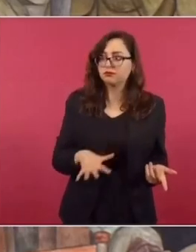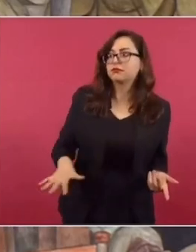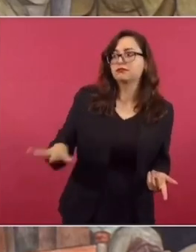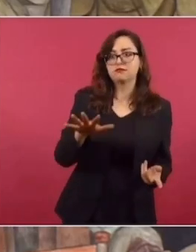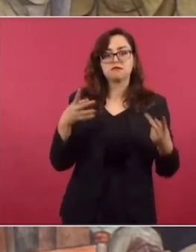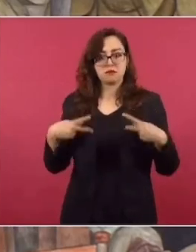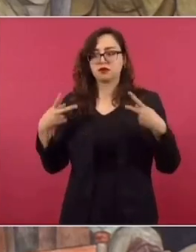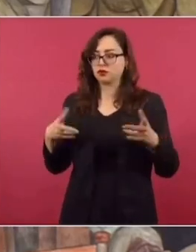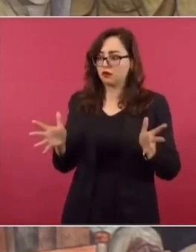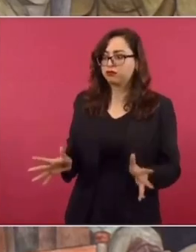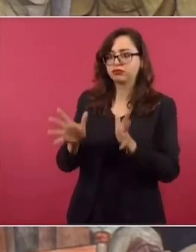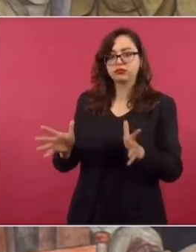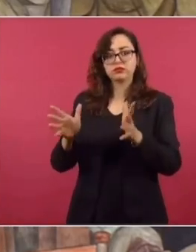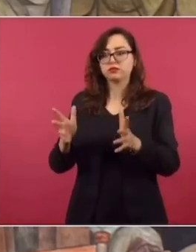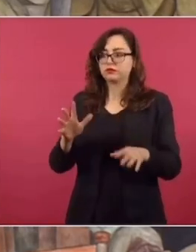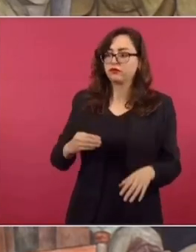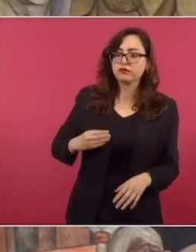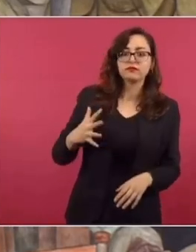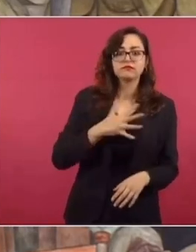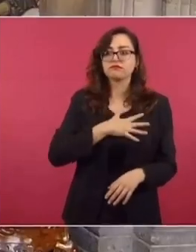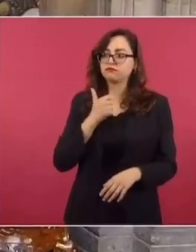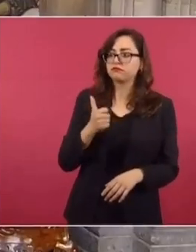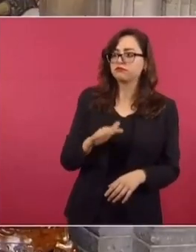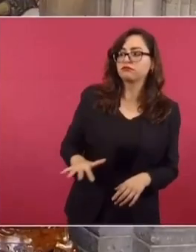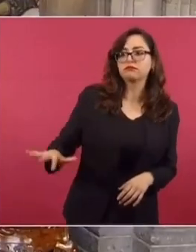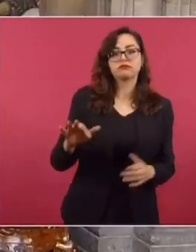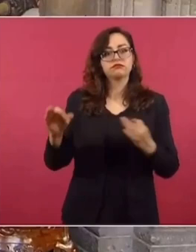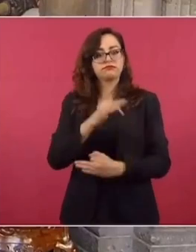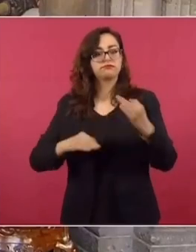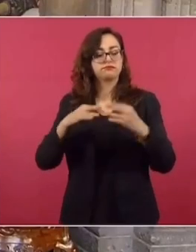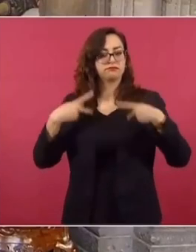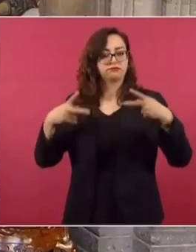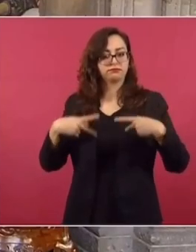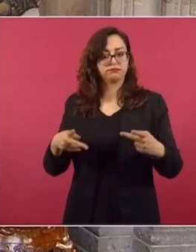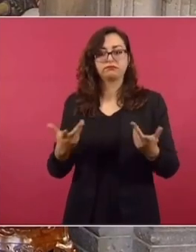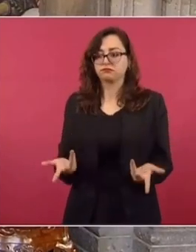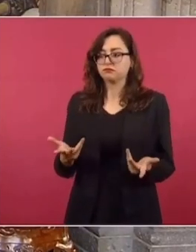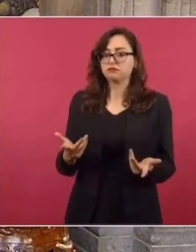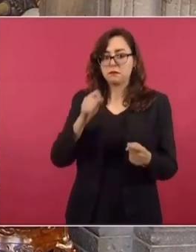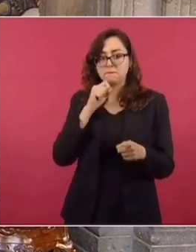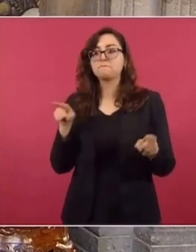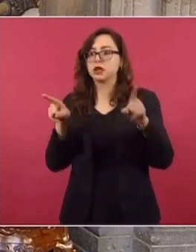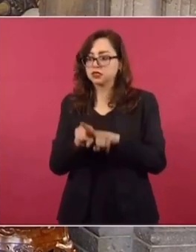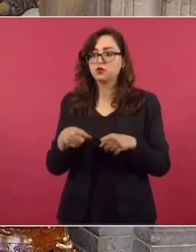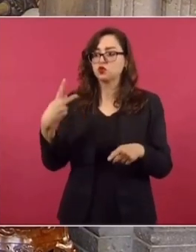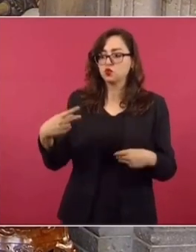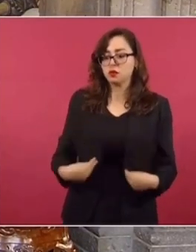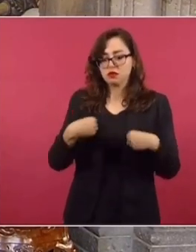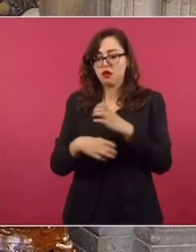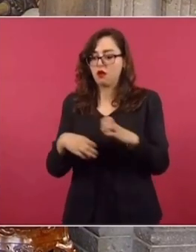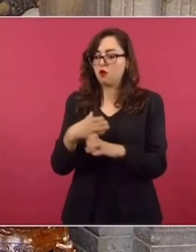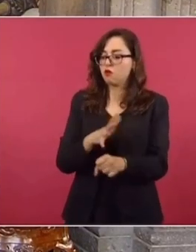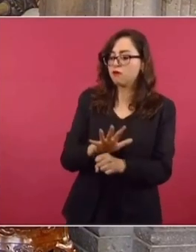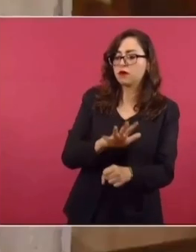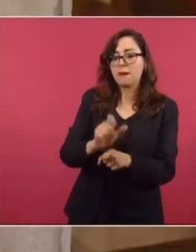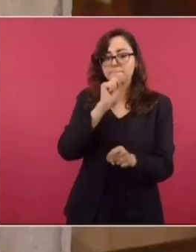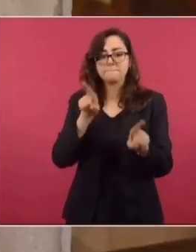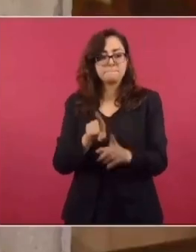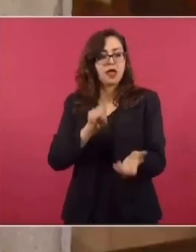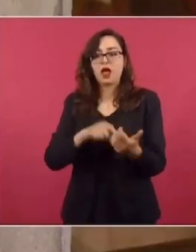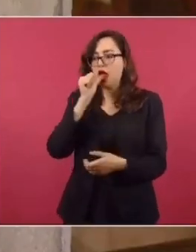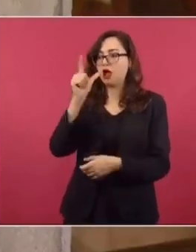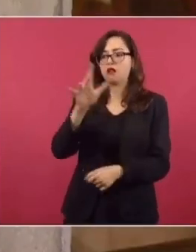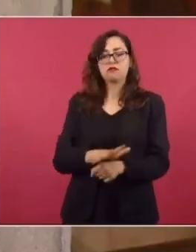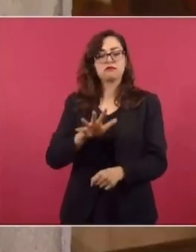un propósito superior. El bienestar general de la población, y aún más preciso, el bienestar material y el bienestar del alma. También es conveniente